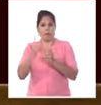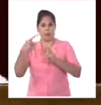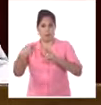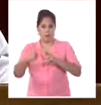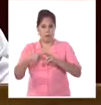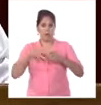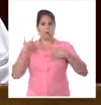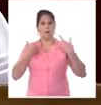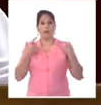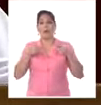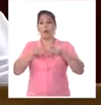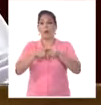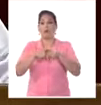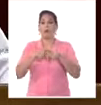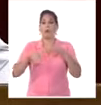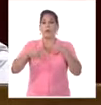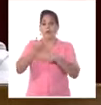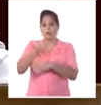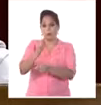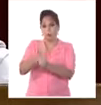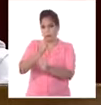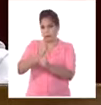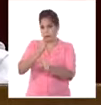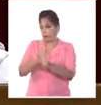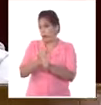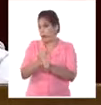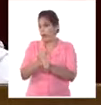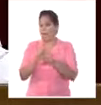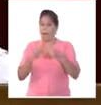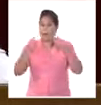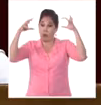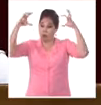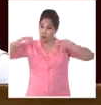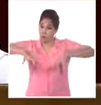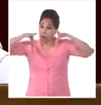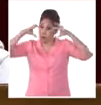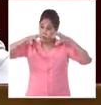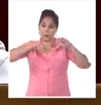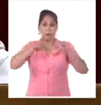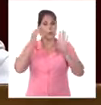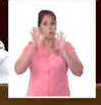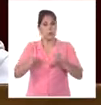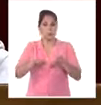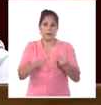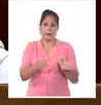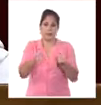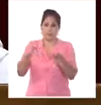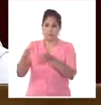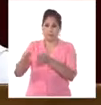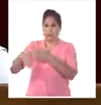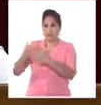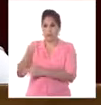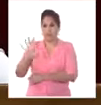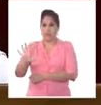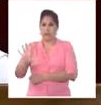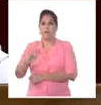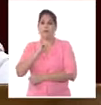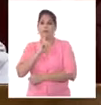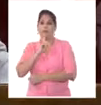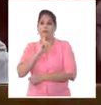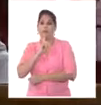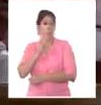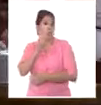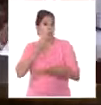celebrar junto el Día de los Trabajadores, pero el mal tiempo nos obligó a posponerlo. Pero como dice el dicho